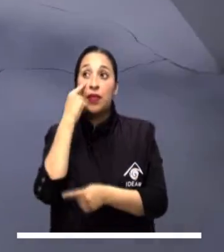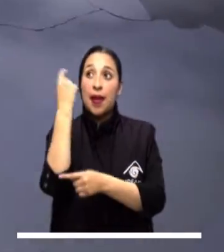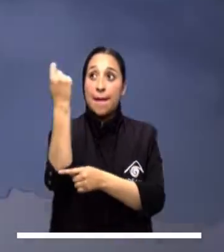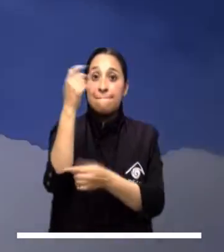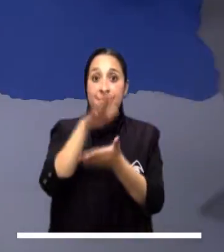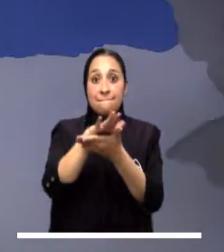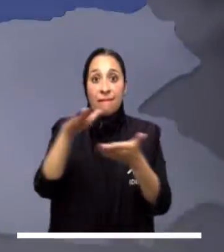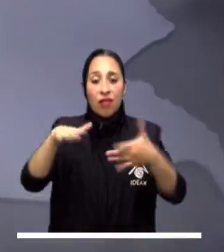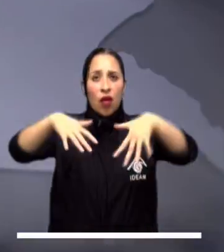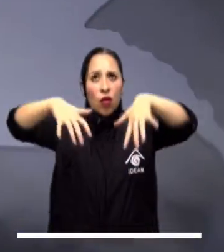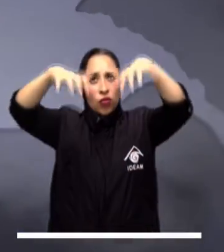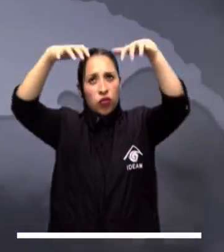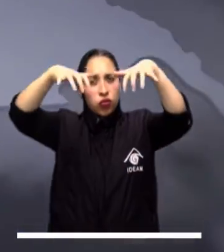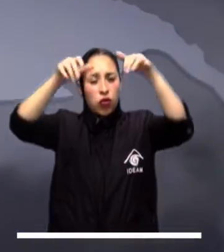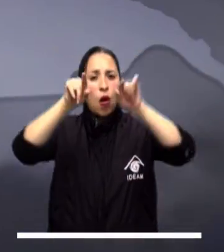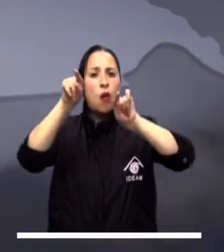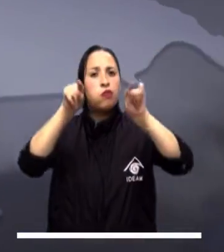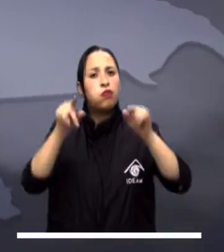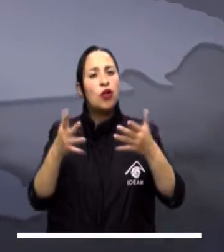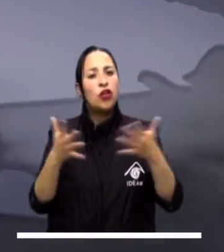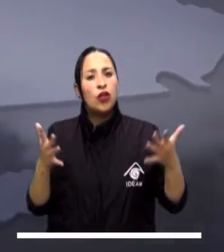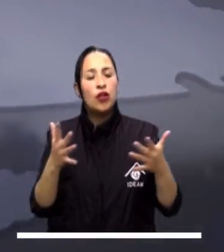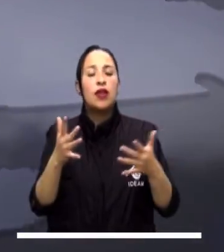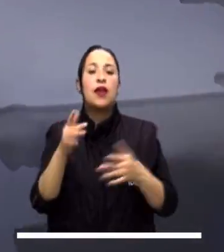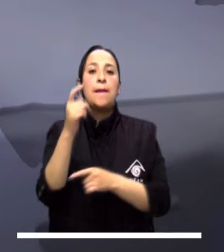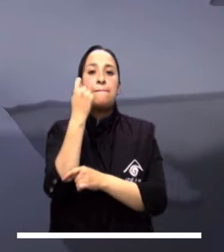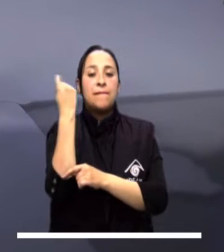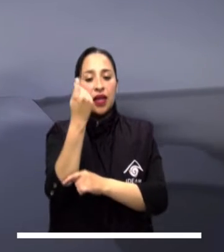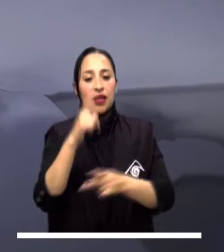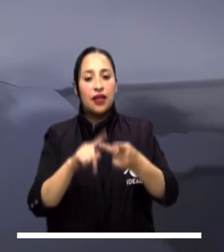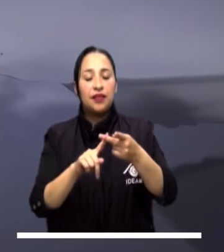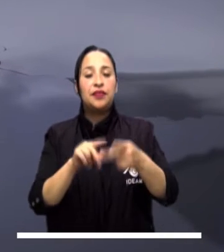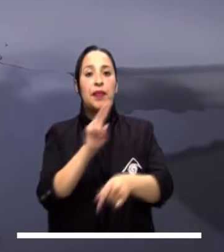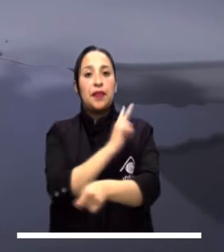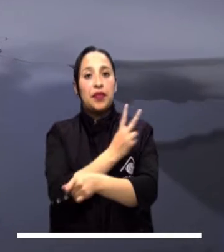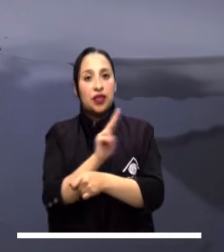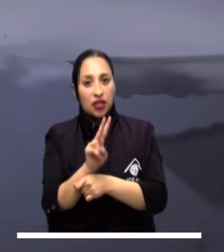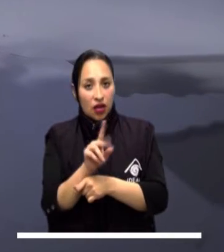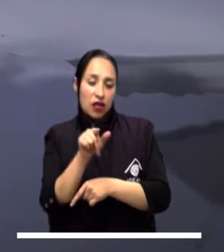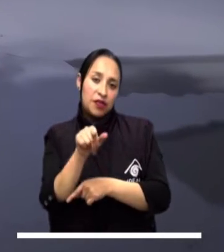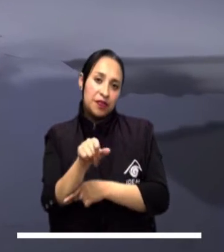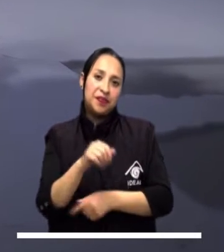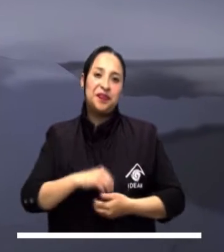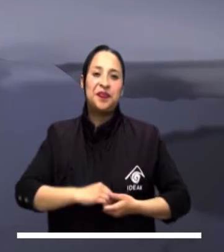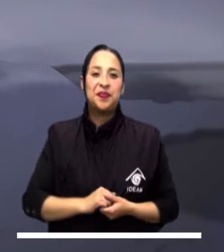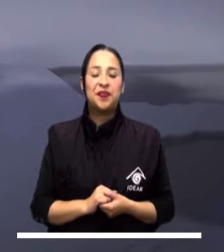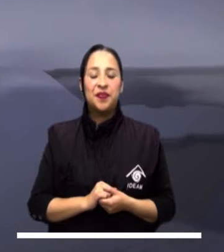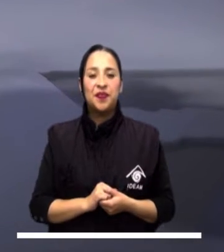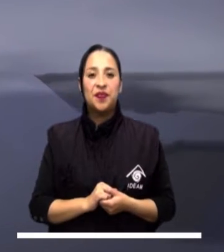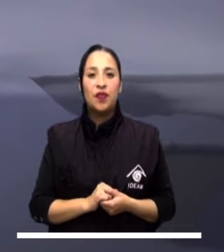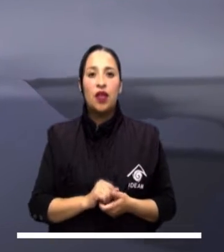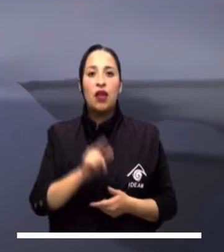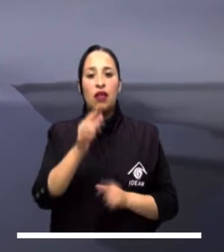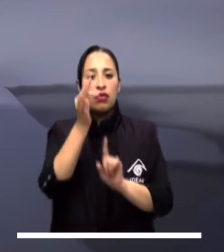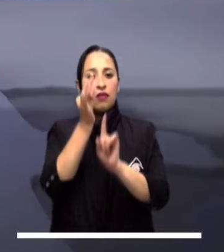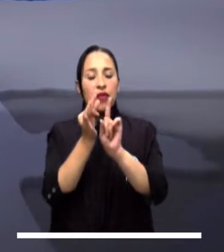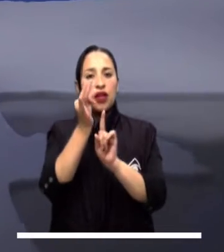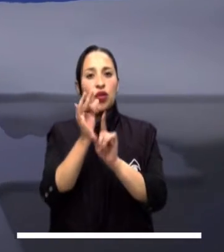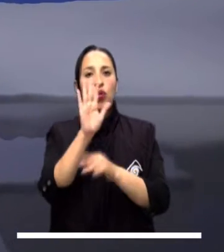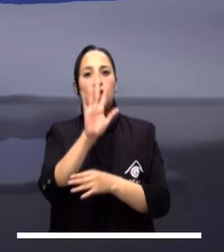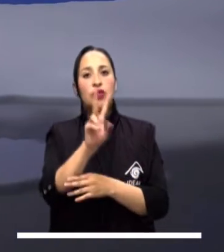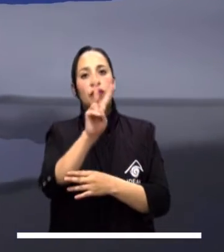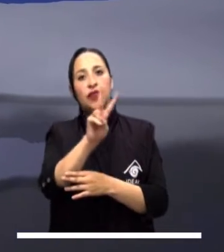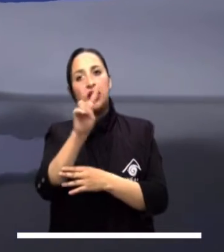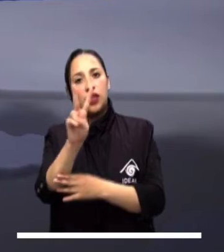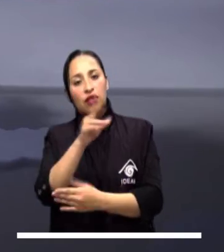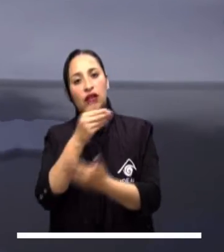Boyacá y Cundinamarca. Los llanos orientales estiman lluvias ligeras en zonas del occidente y sur del Meta y Bichada. El resto del área espera cielo con